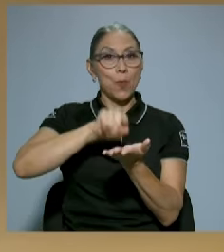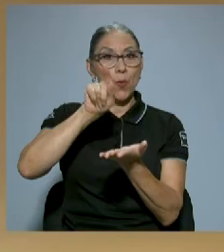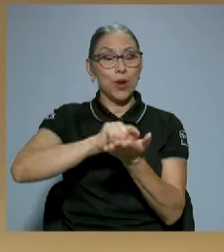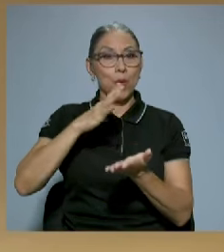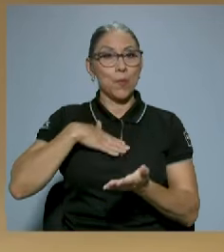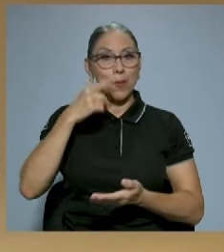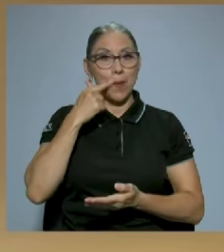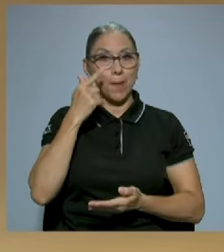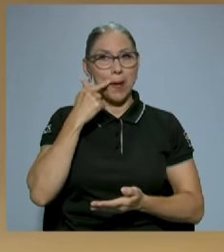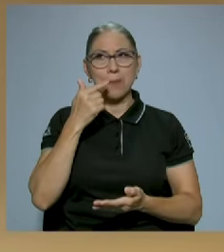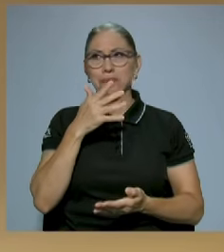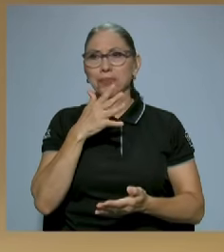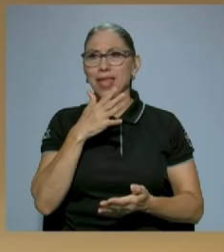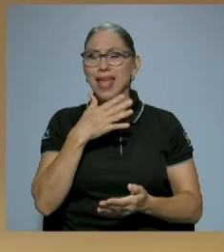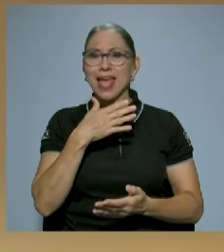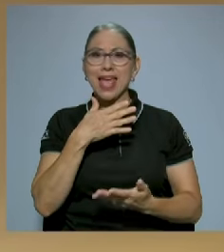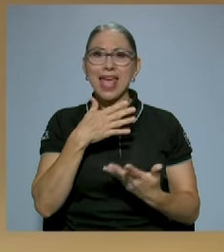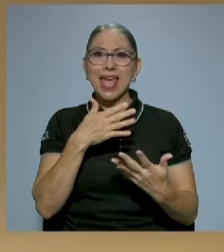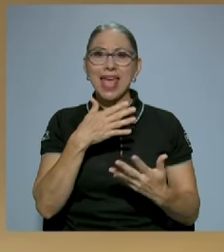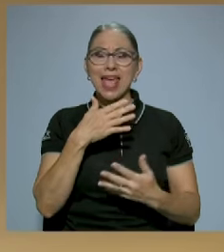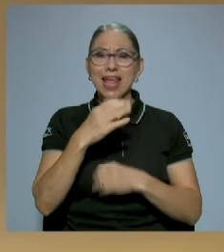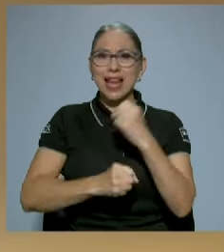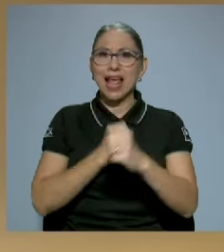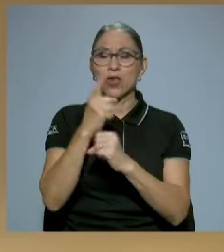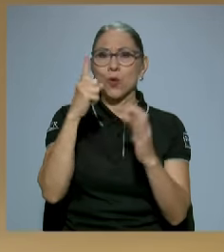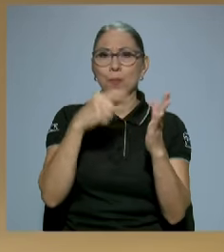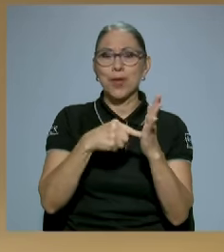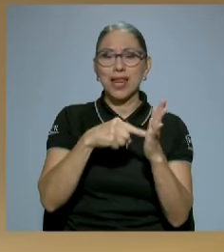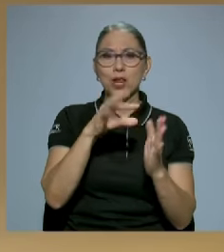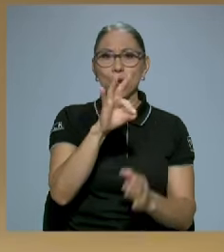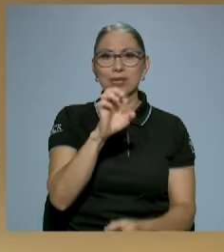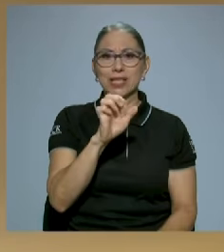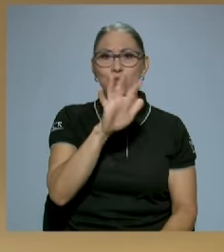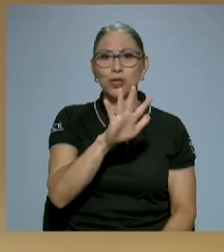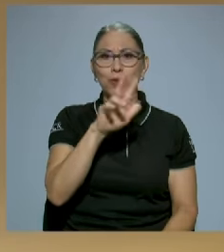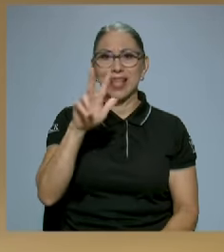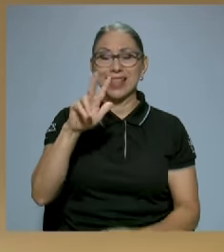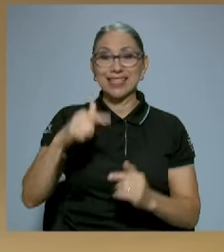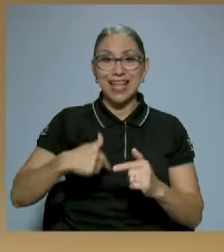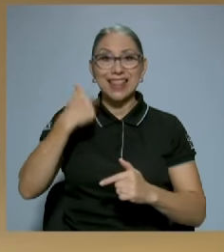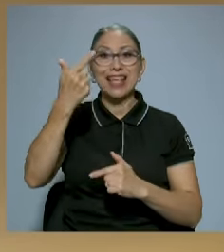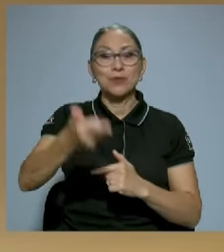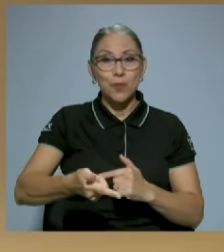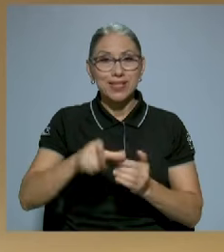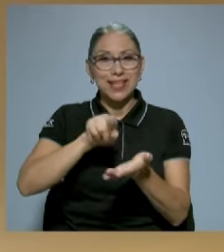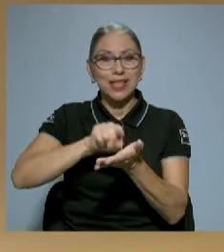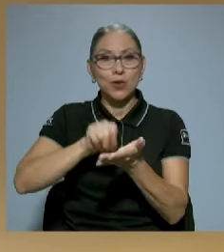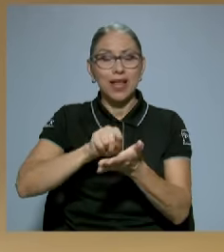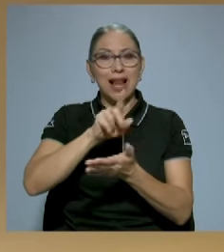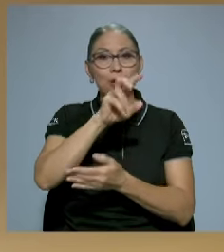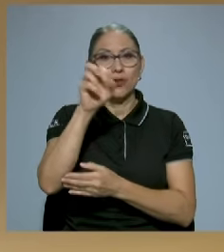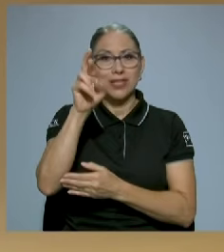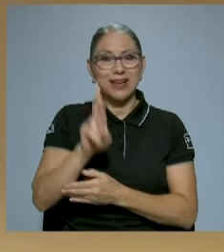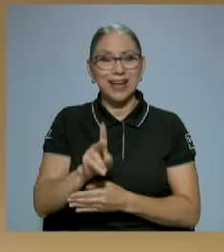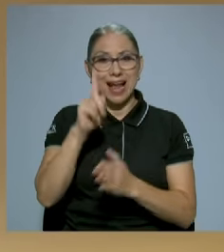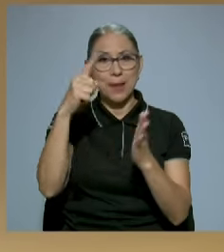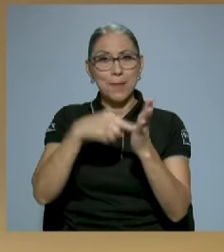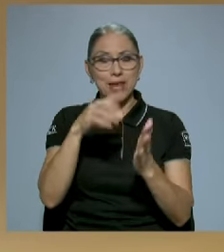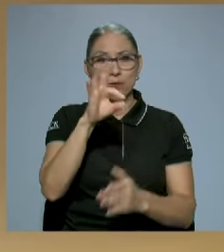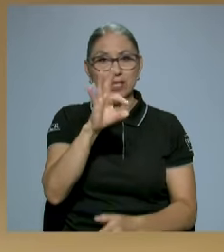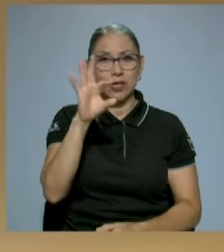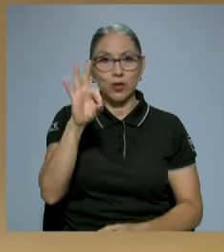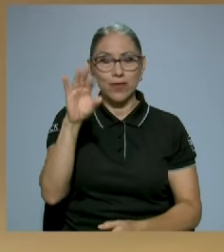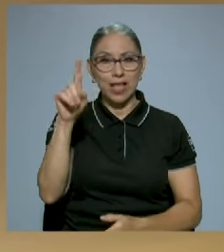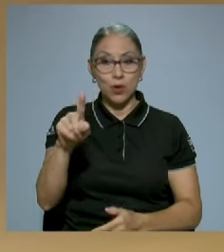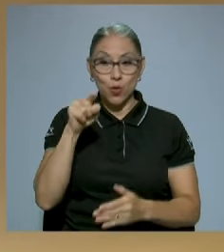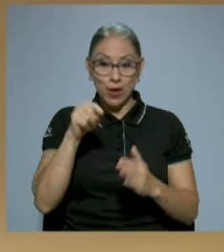1953 y luego hay una segunda edición por la editorial de Costa Rica en 1991 en que se recogen